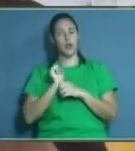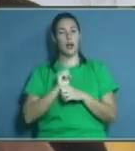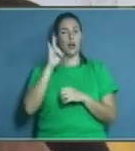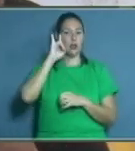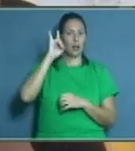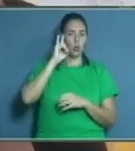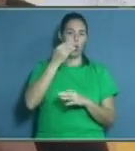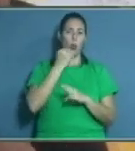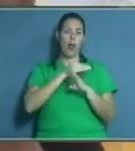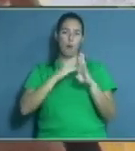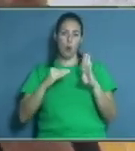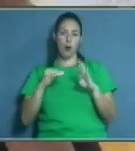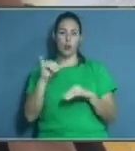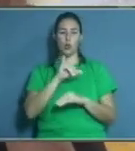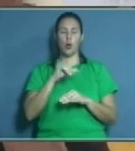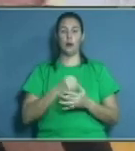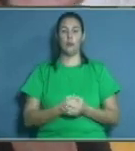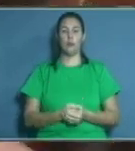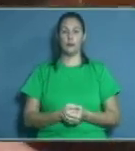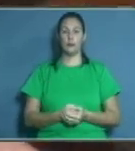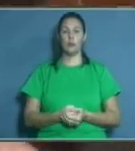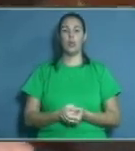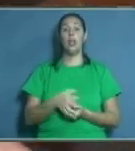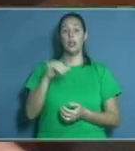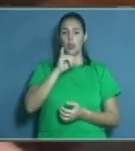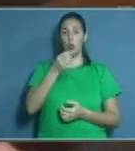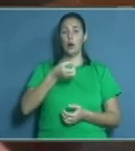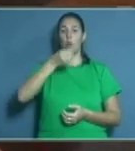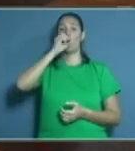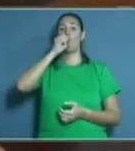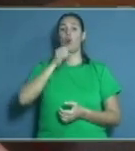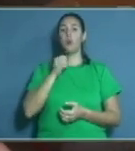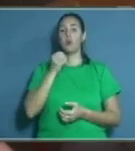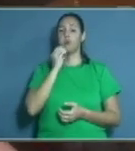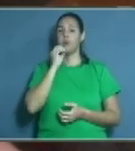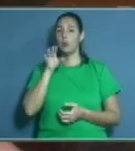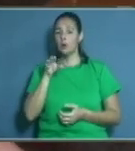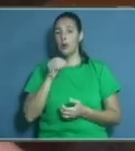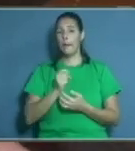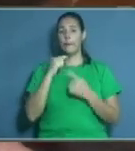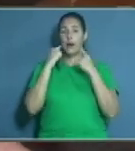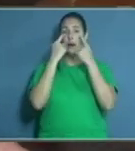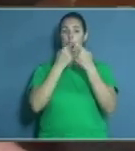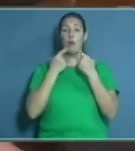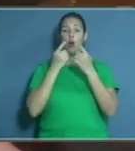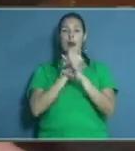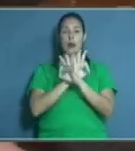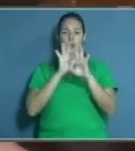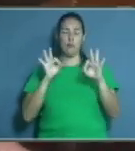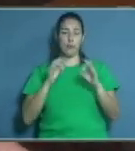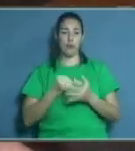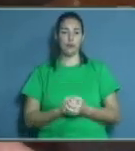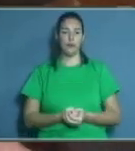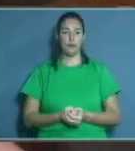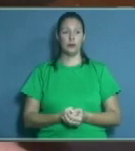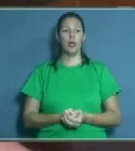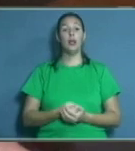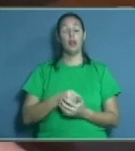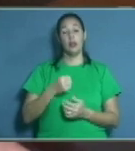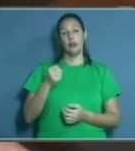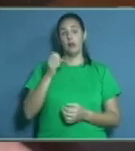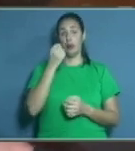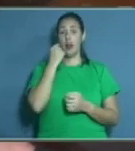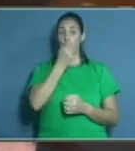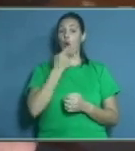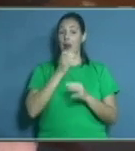infectante que es como un listerine y hacer buchada. Higiene principalmente, la higiene bucal. Y en segundo lugar, cambiar la prótesis cada